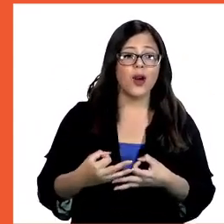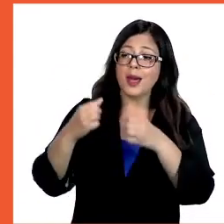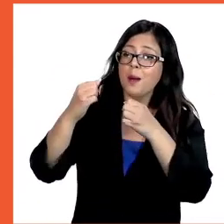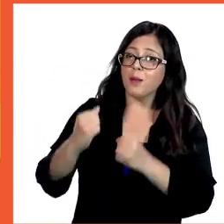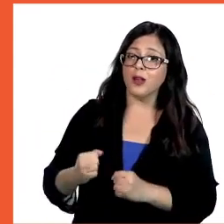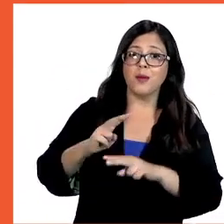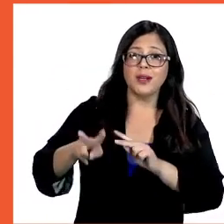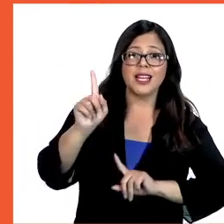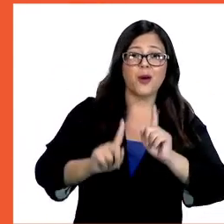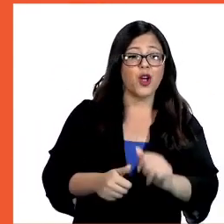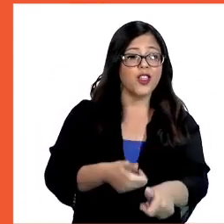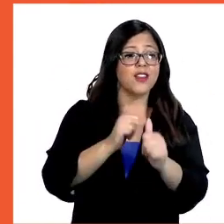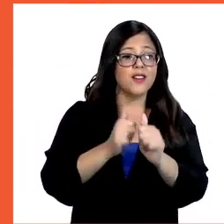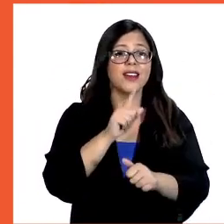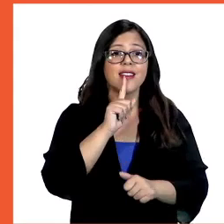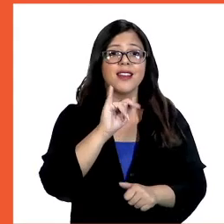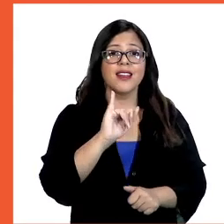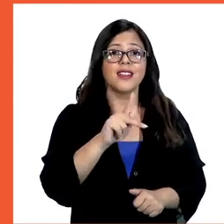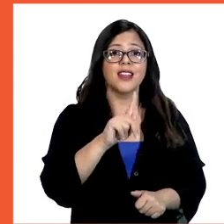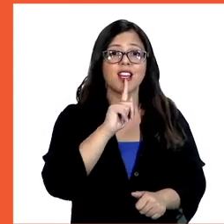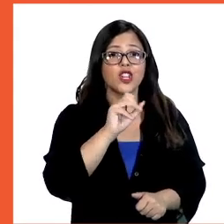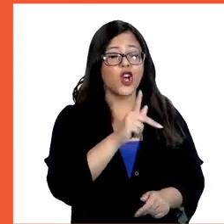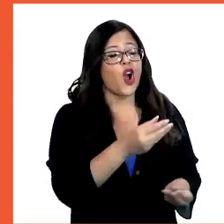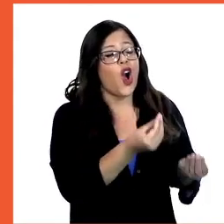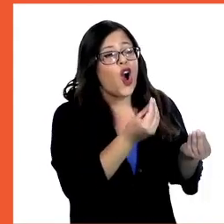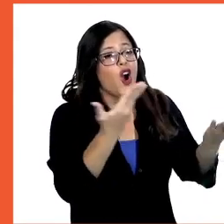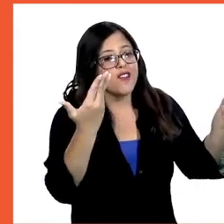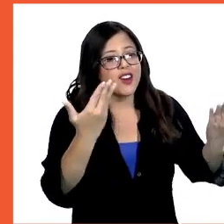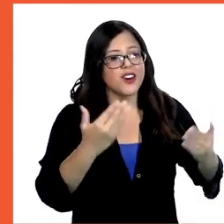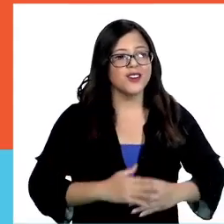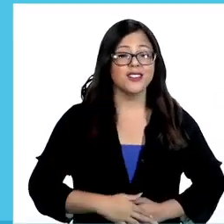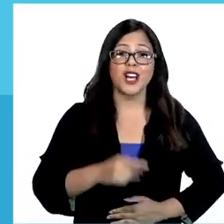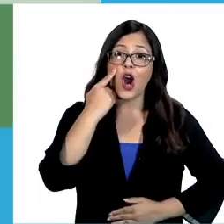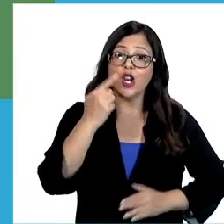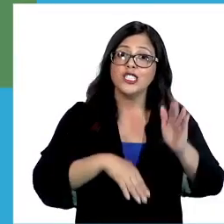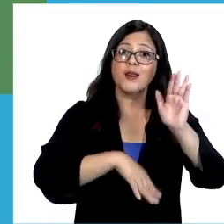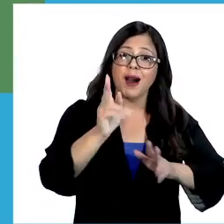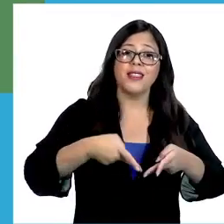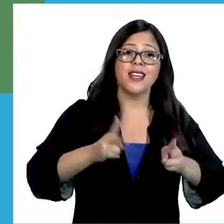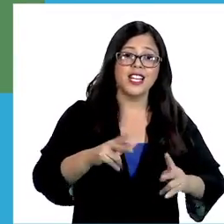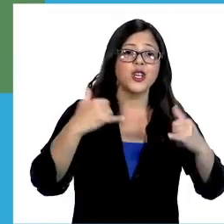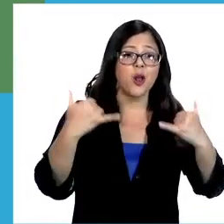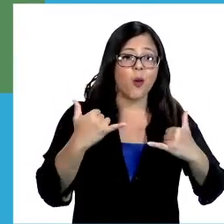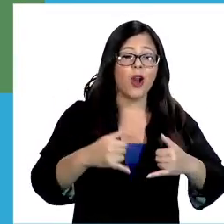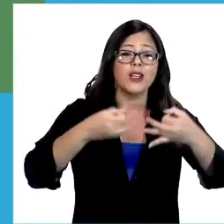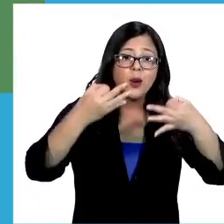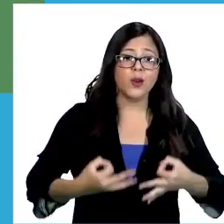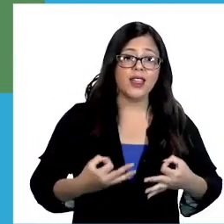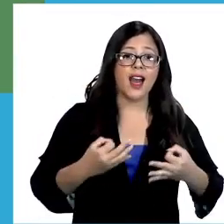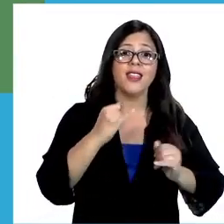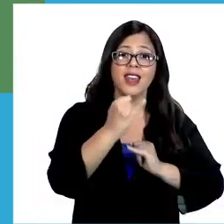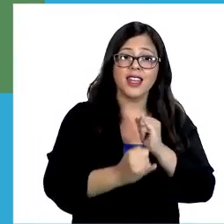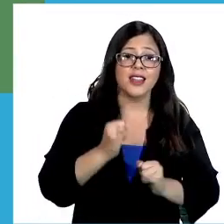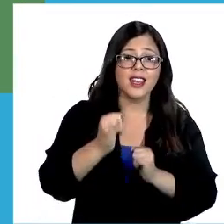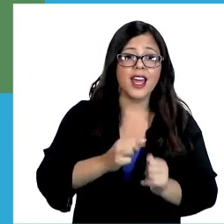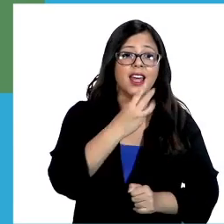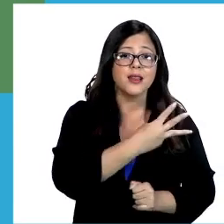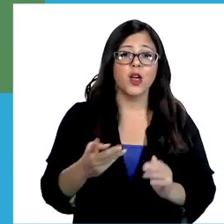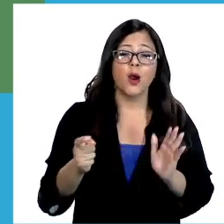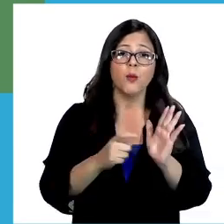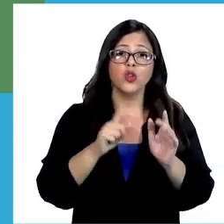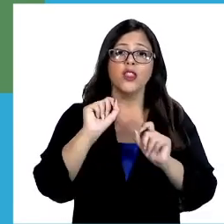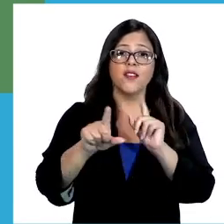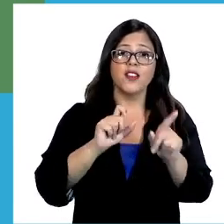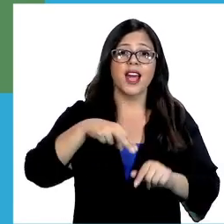seguro, ¿vale? ¿Y podemos hacer algunos desafíos de TikTok? ¡Obvio! Conoce más sobre el derecho al juego y la seguridad en entornos